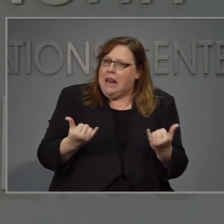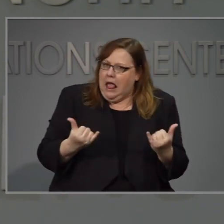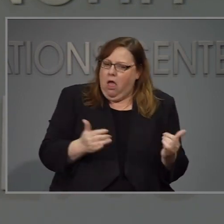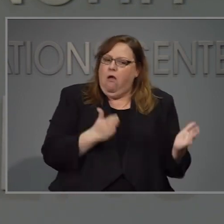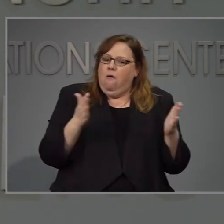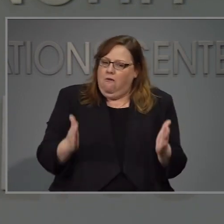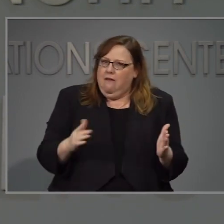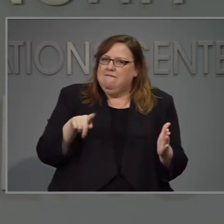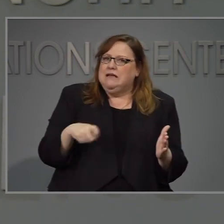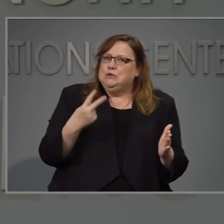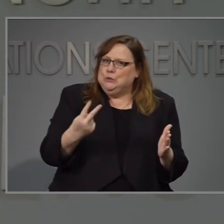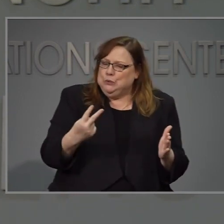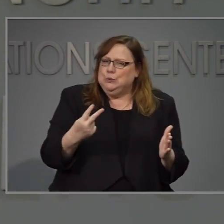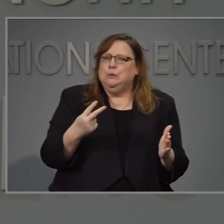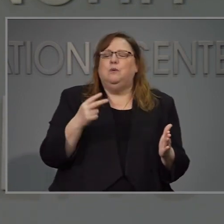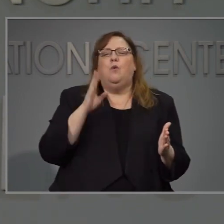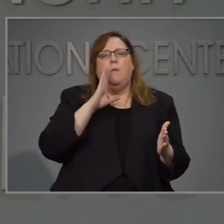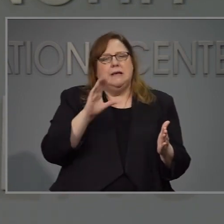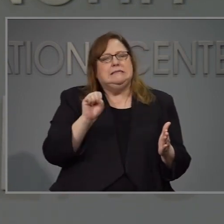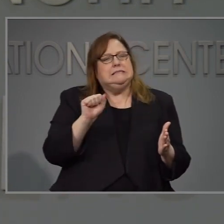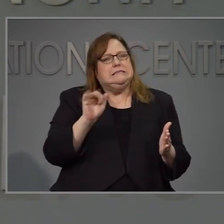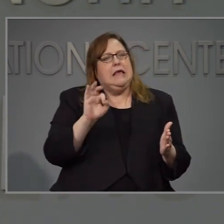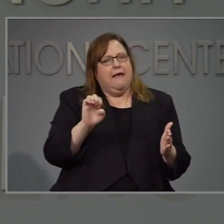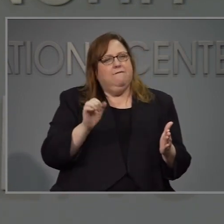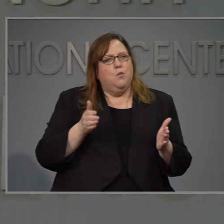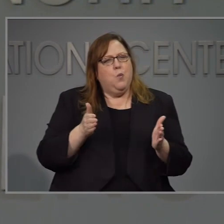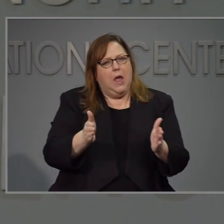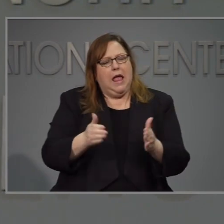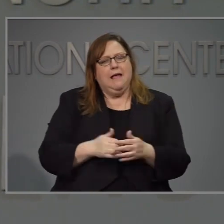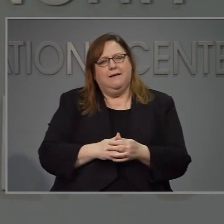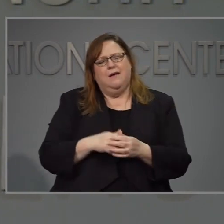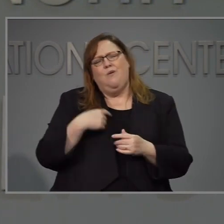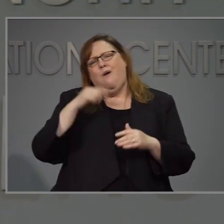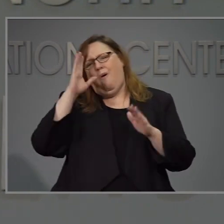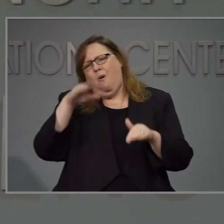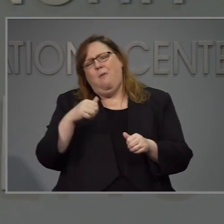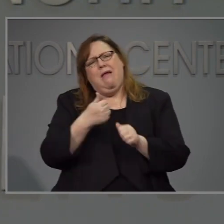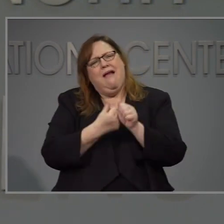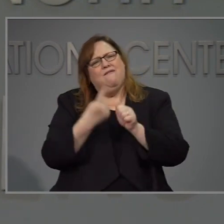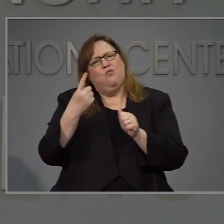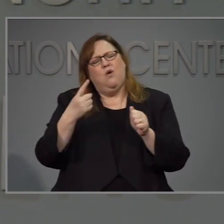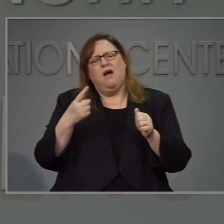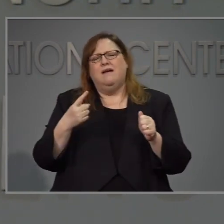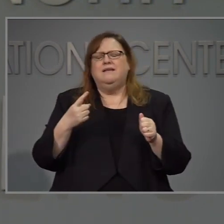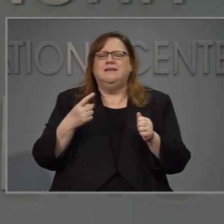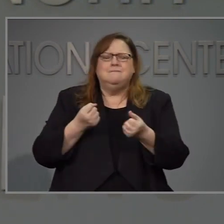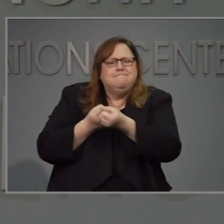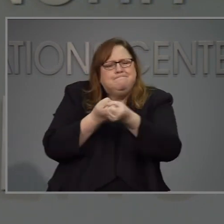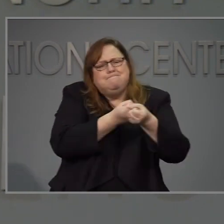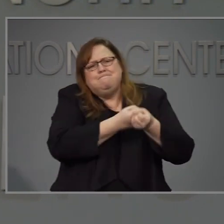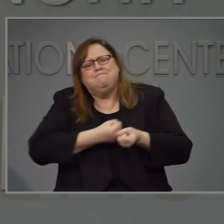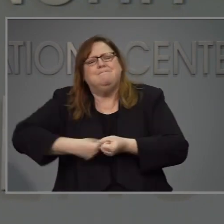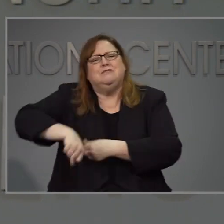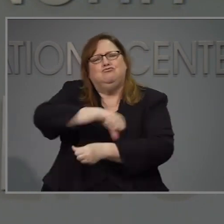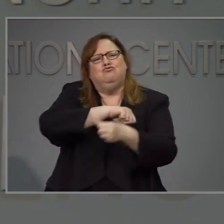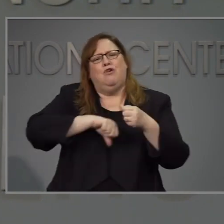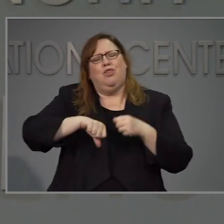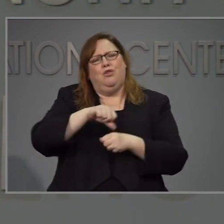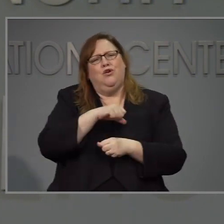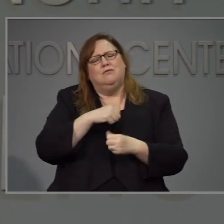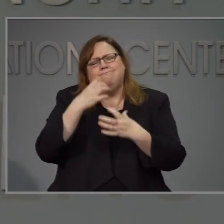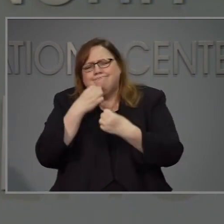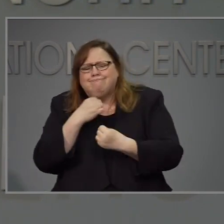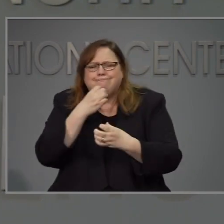ahora y lo vamos a hacer. de una manera segura así es que esperamos que todos nos unamos y estemos